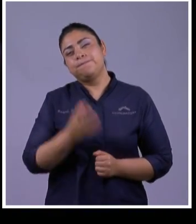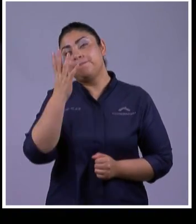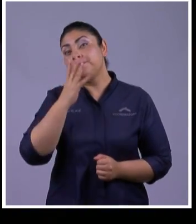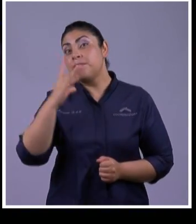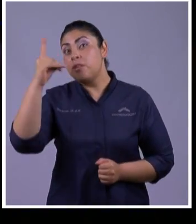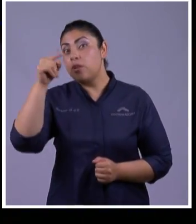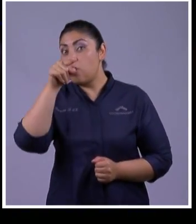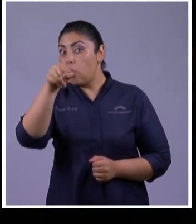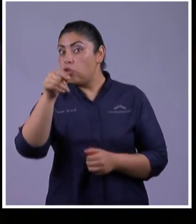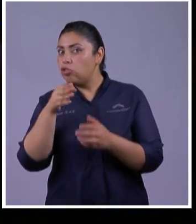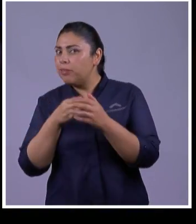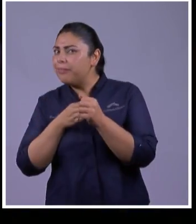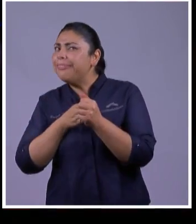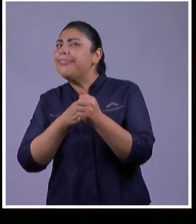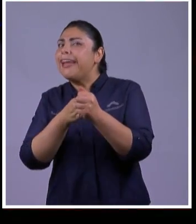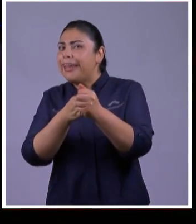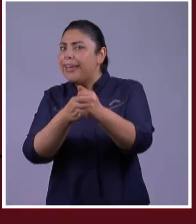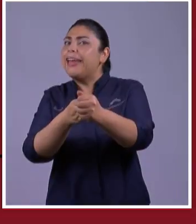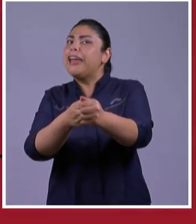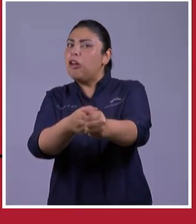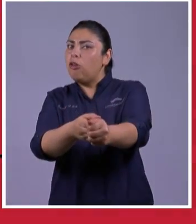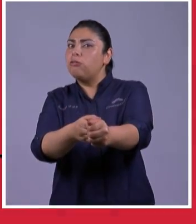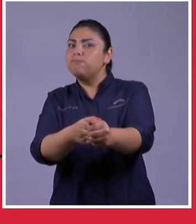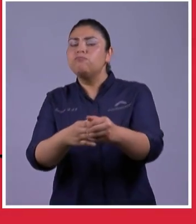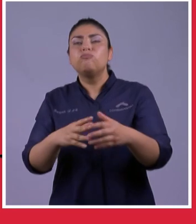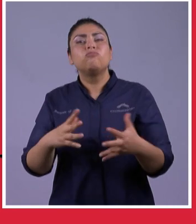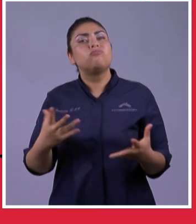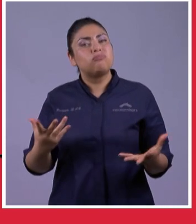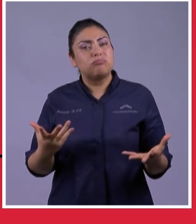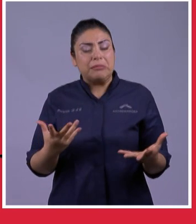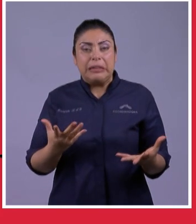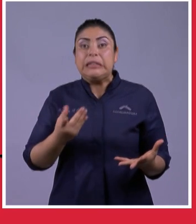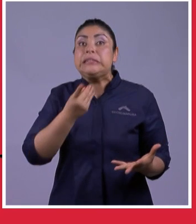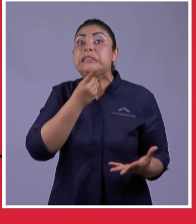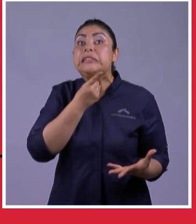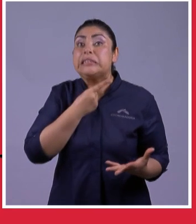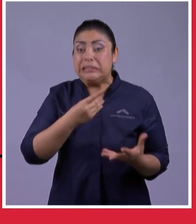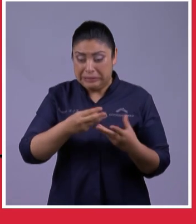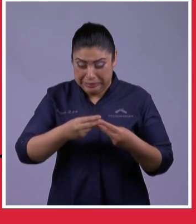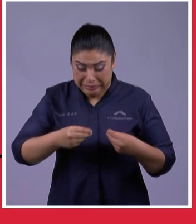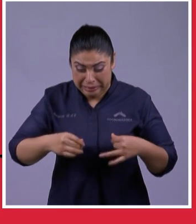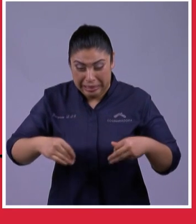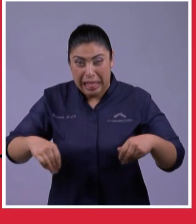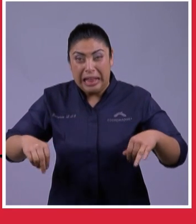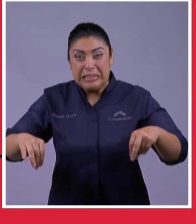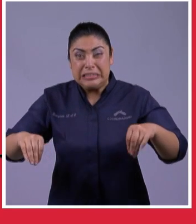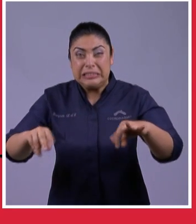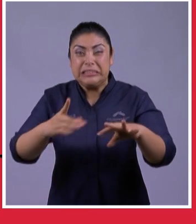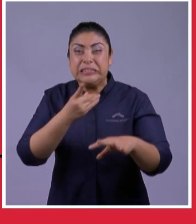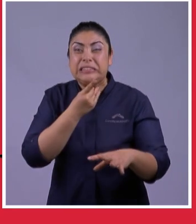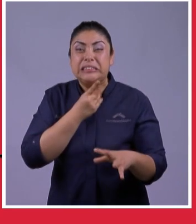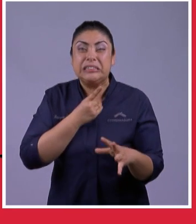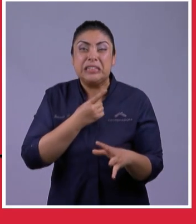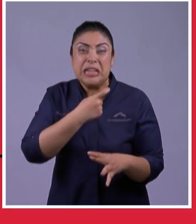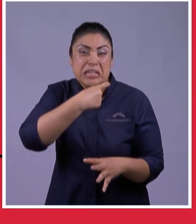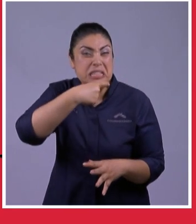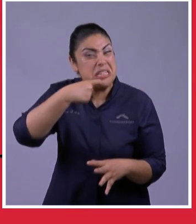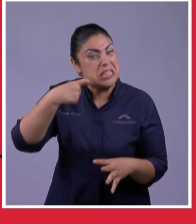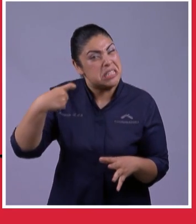guió En el Desierto Grande Y Terrible Lleno De Serpientes Y Escorpiones